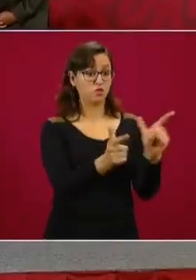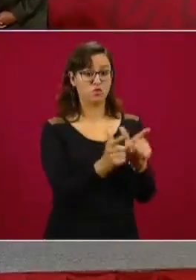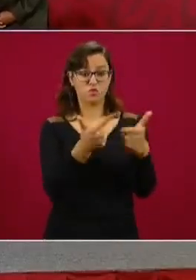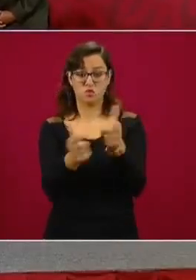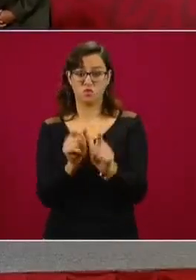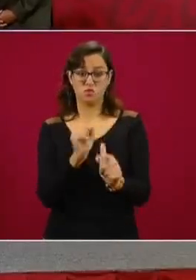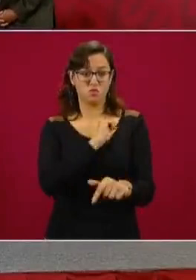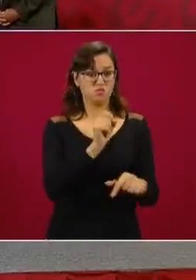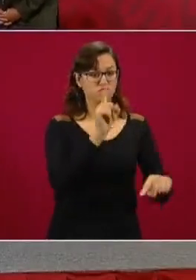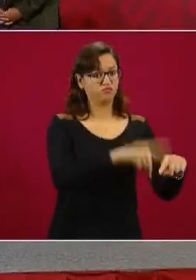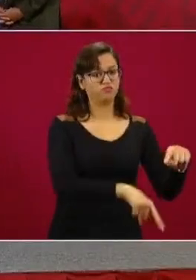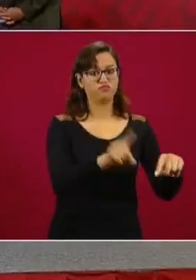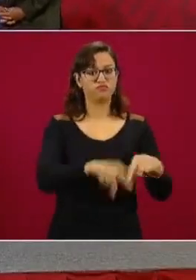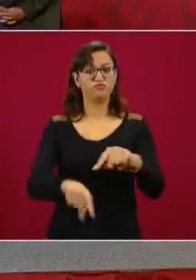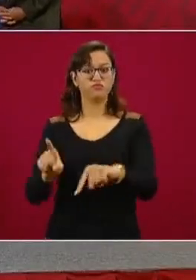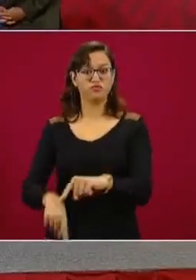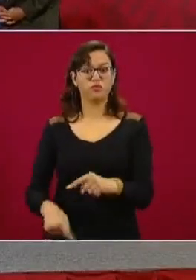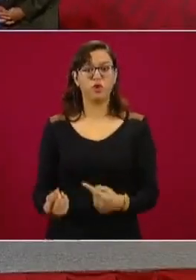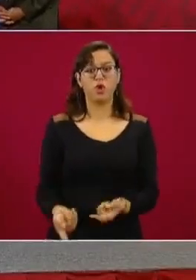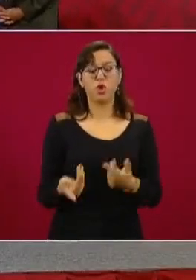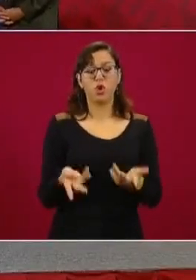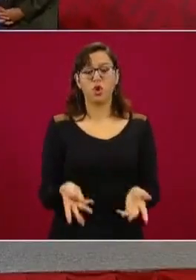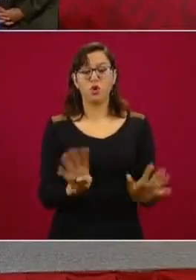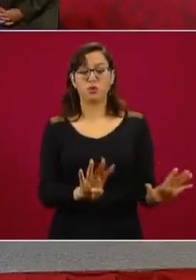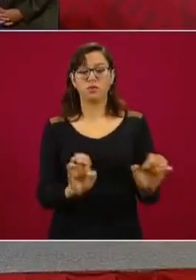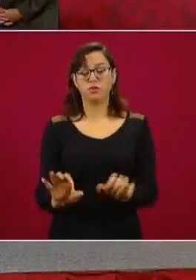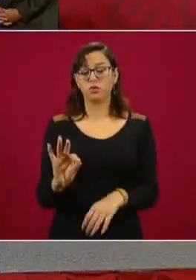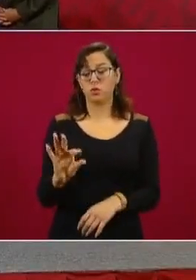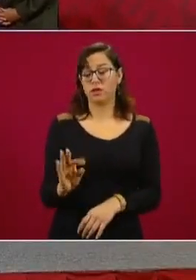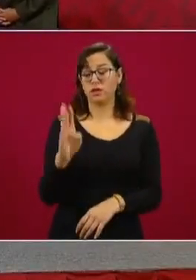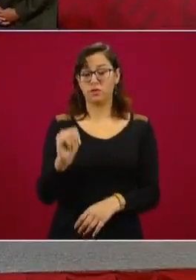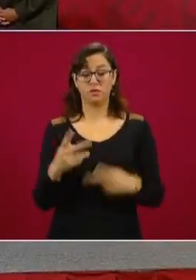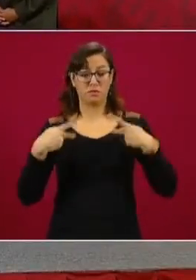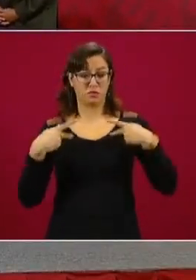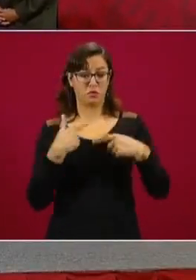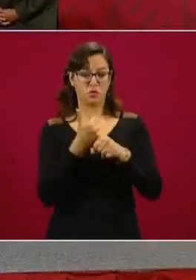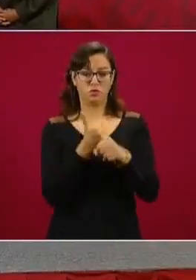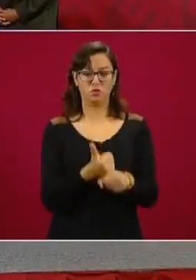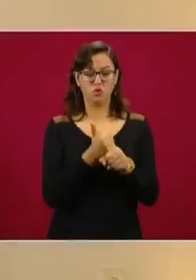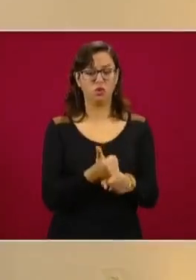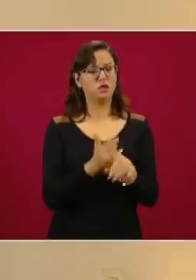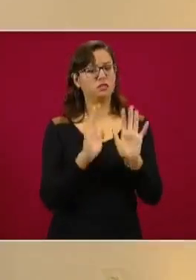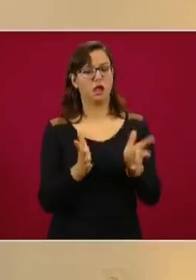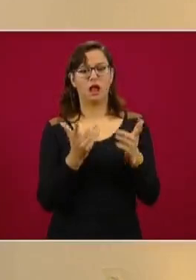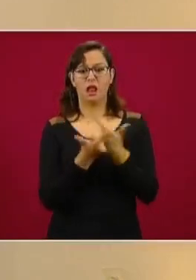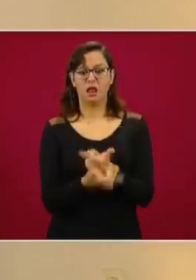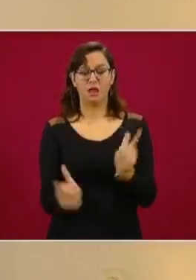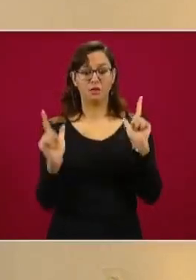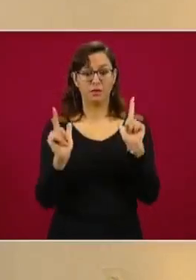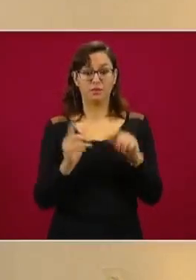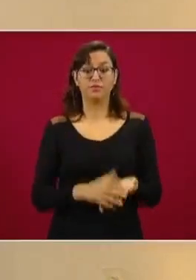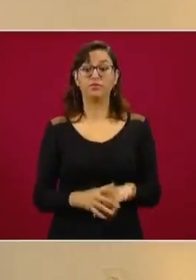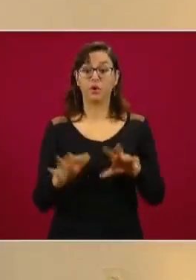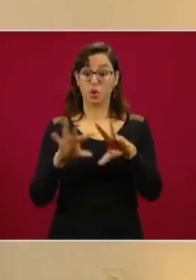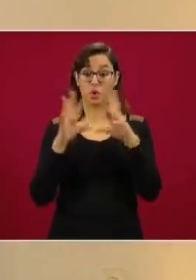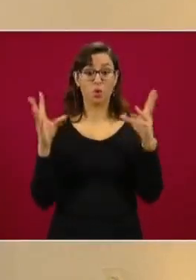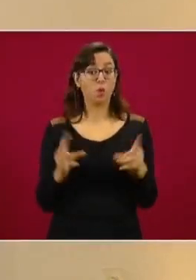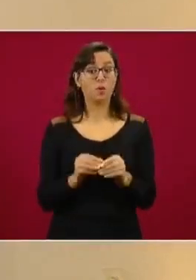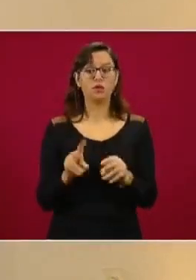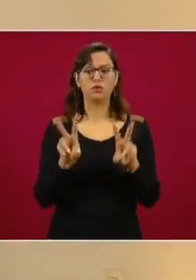cuarenta y nueve víctimas liberadas. Adelante. Bueno, el robo total, vean ustedes el